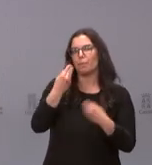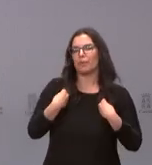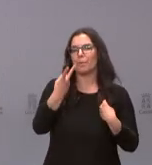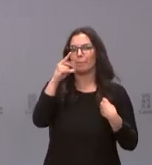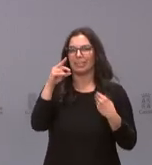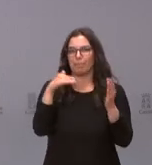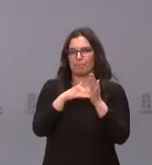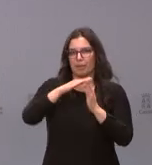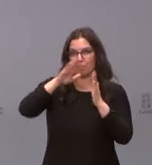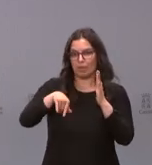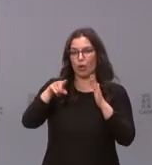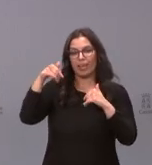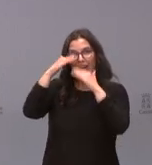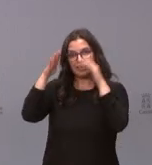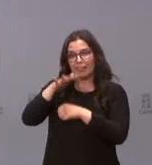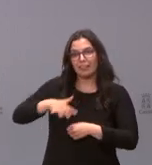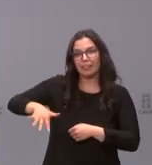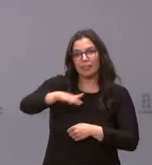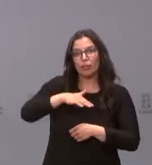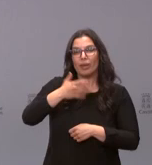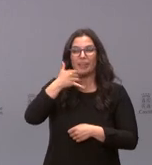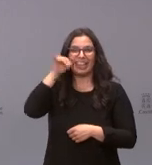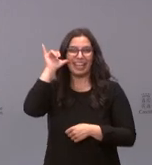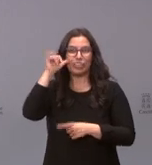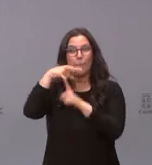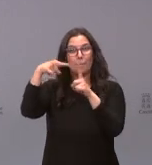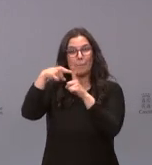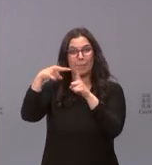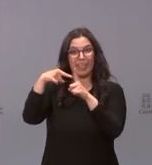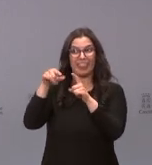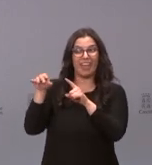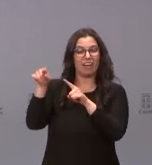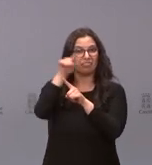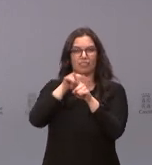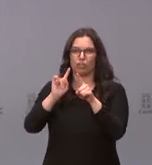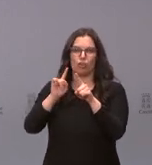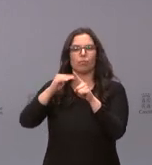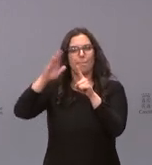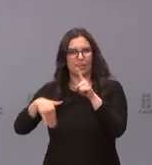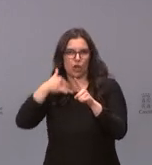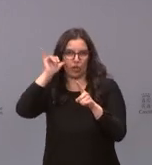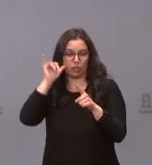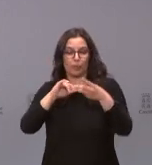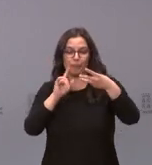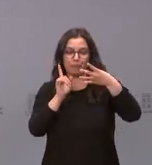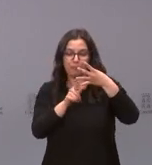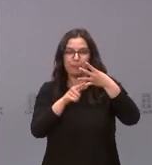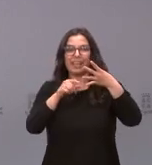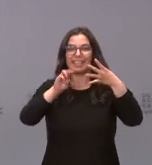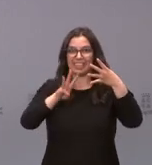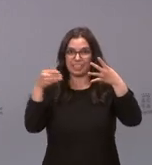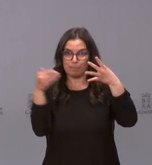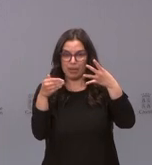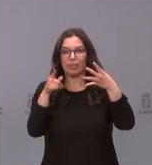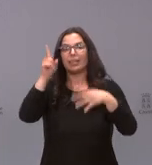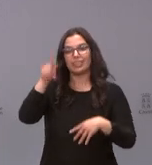atienden áreas de intervención en los que los riesgos son inferiores a la media del resto de las provincias. Y el parque tipo 3B son parques también en